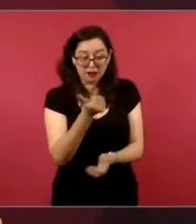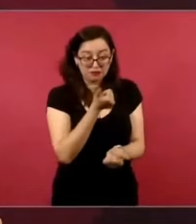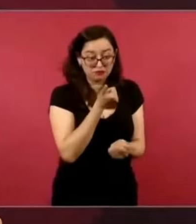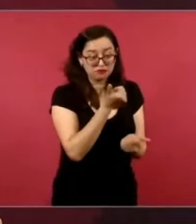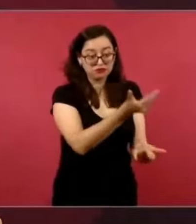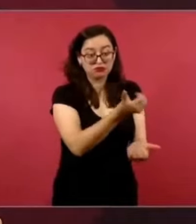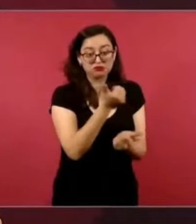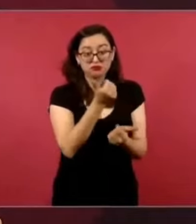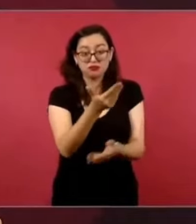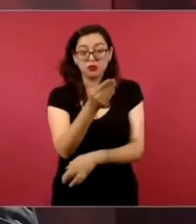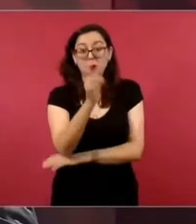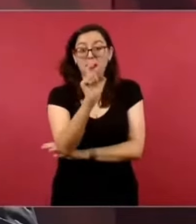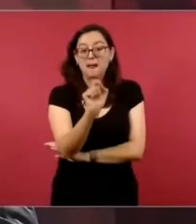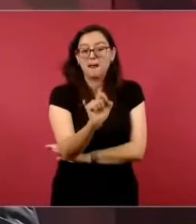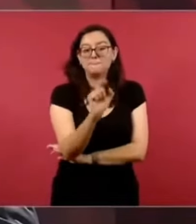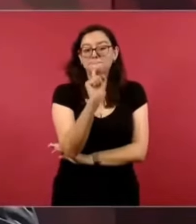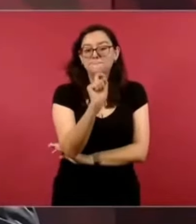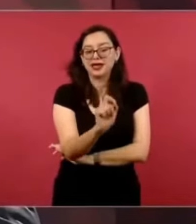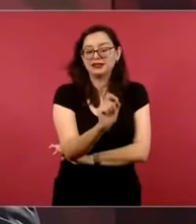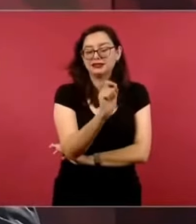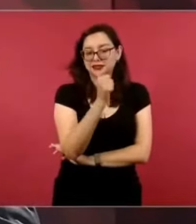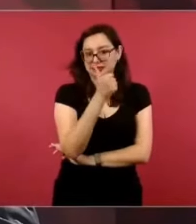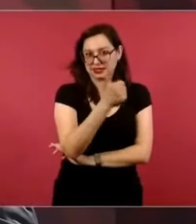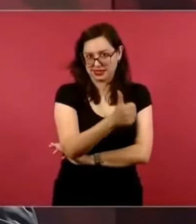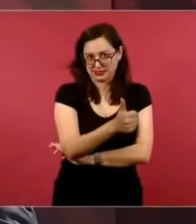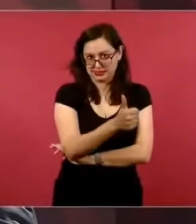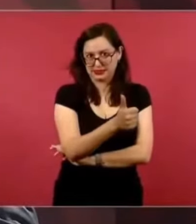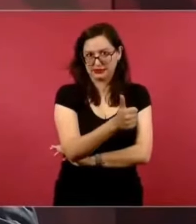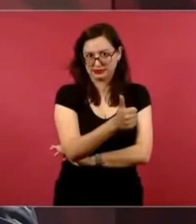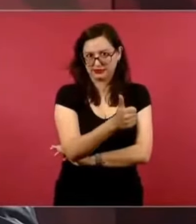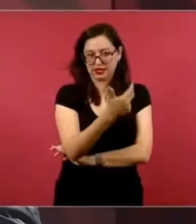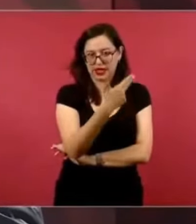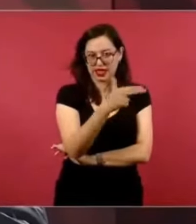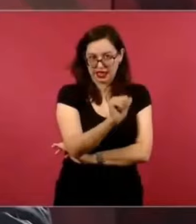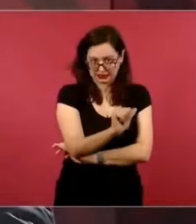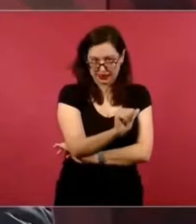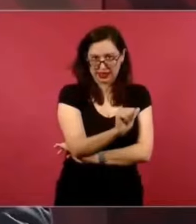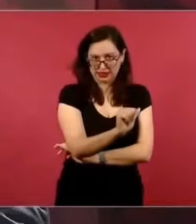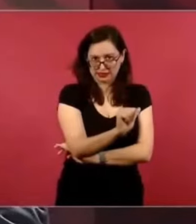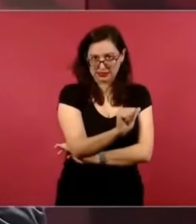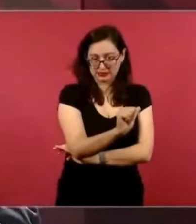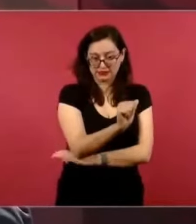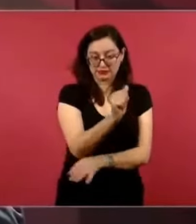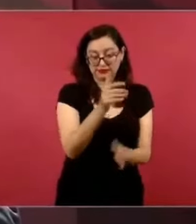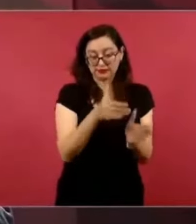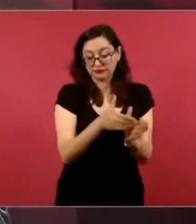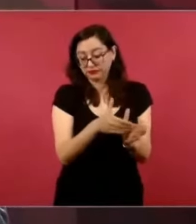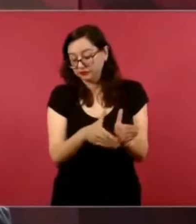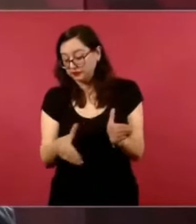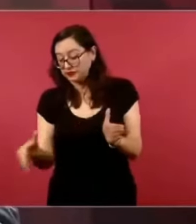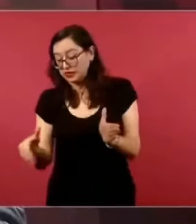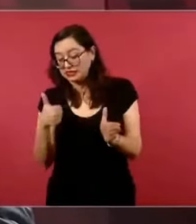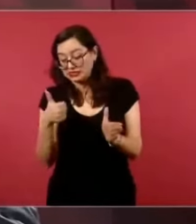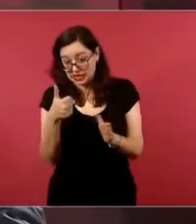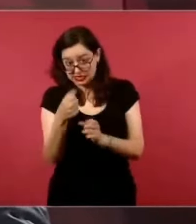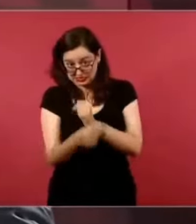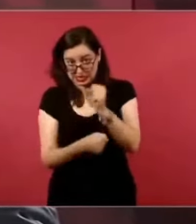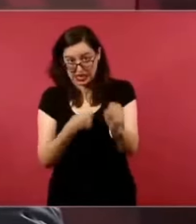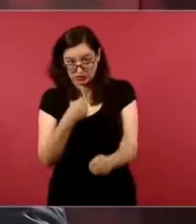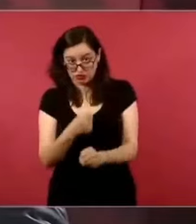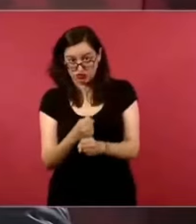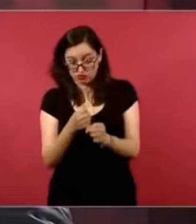Nosotros vamos a dejar más de 100 mil hectáreas de riego,